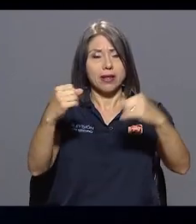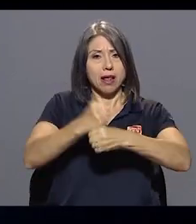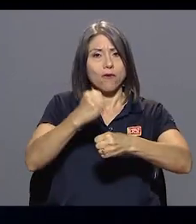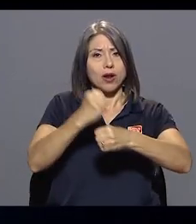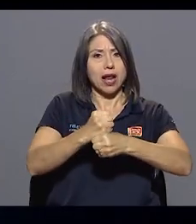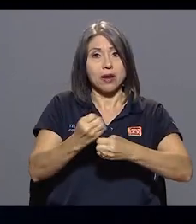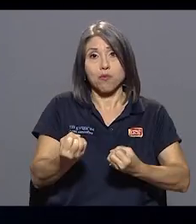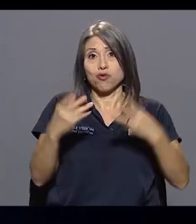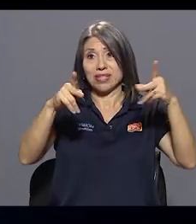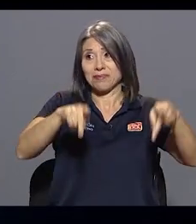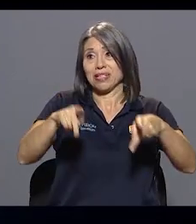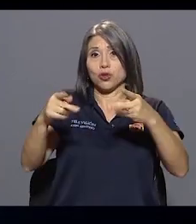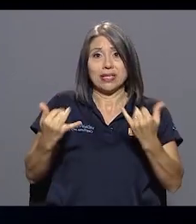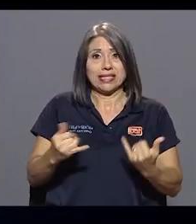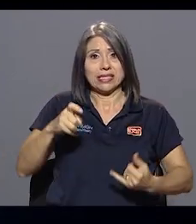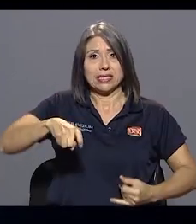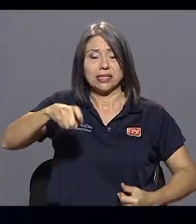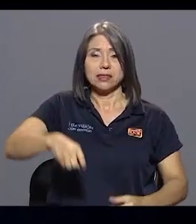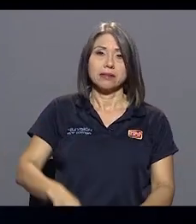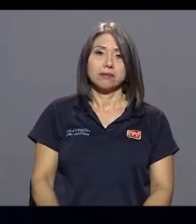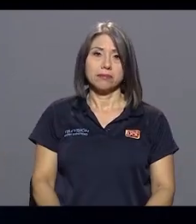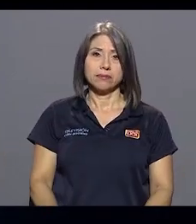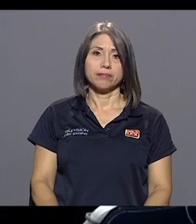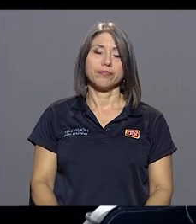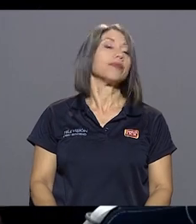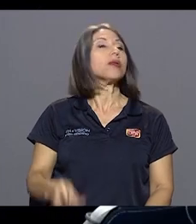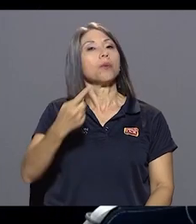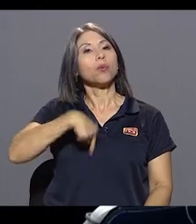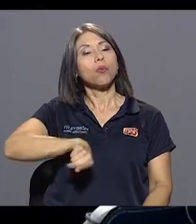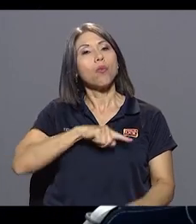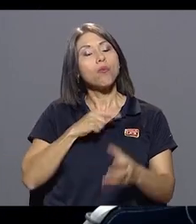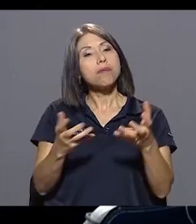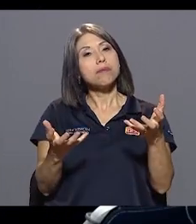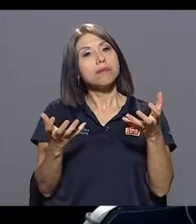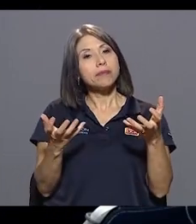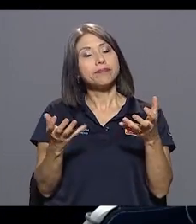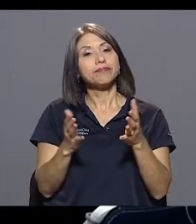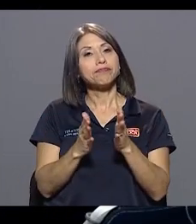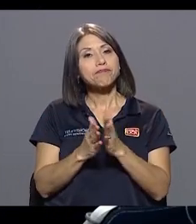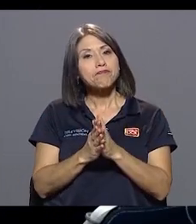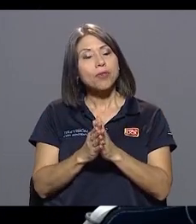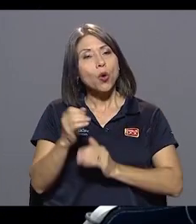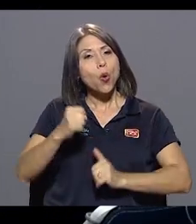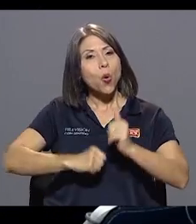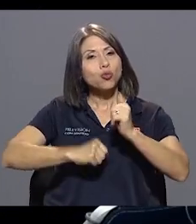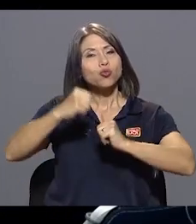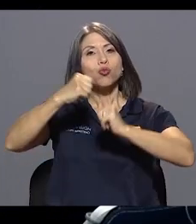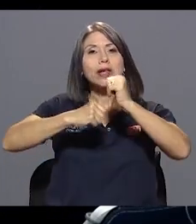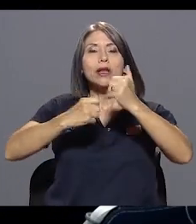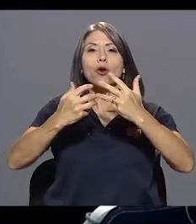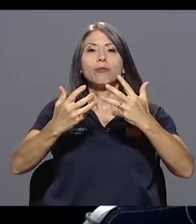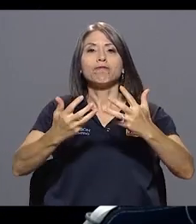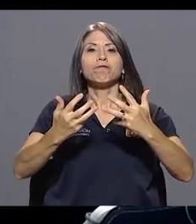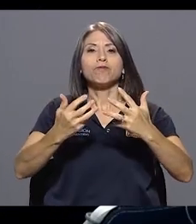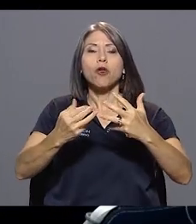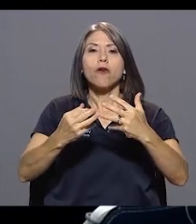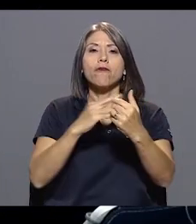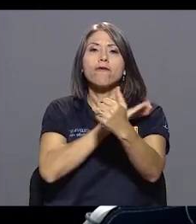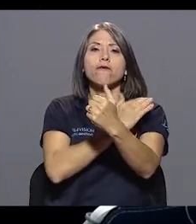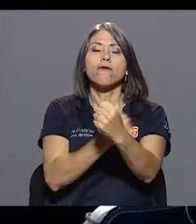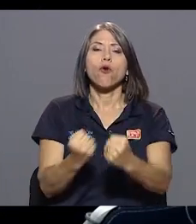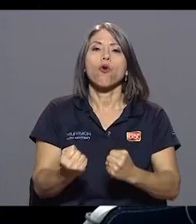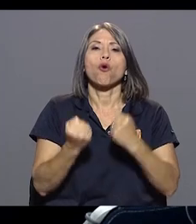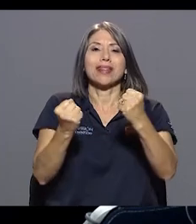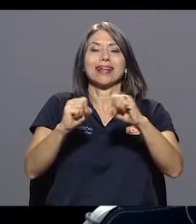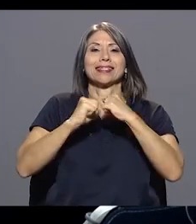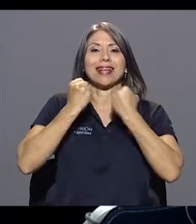personas en este caso podrían necesitar. Bueno, queremos construir o fortalecer